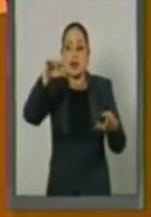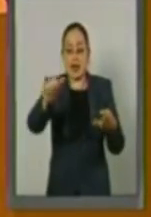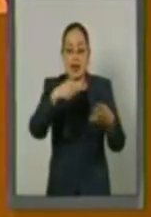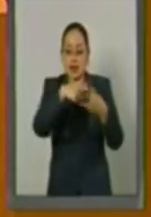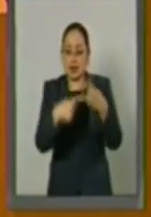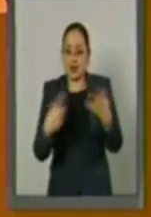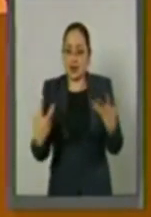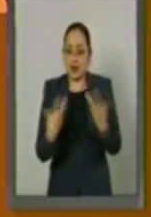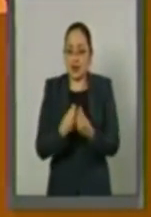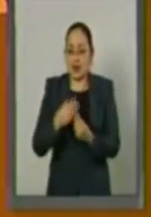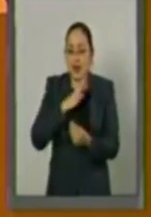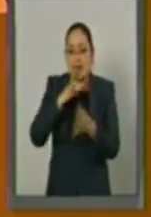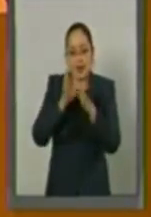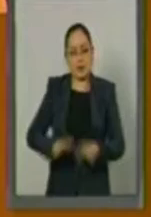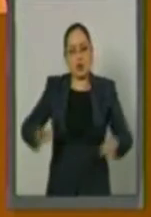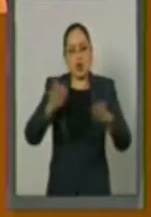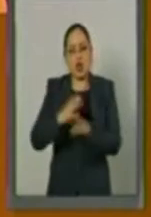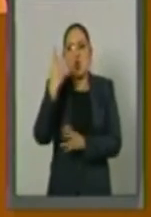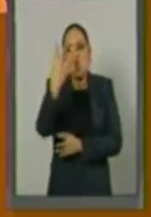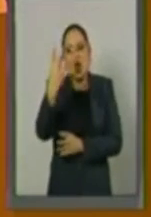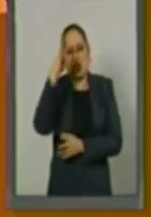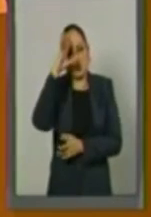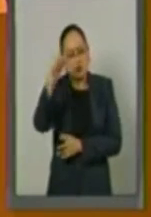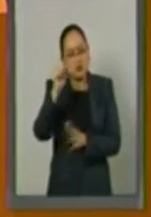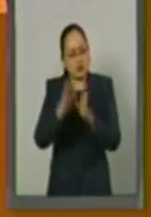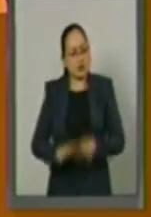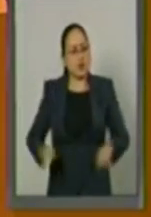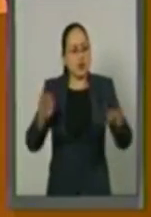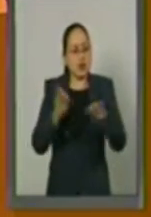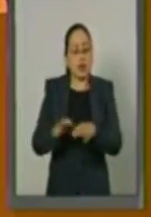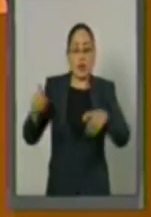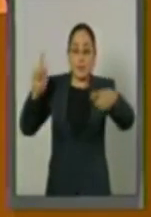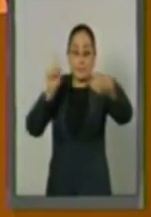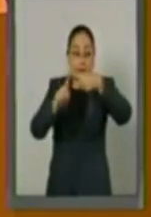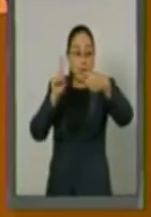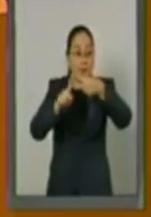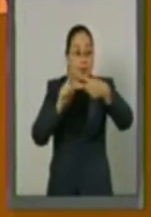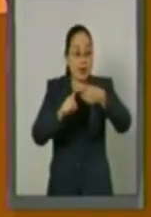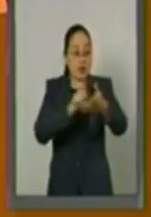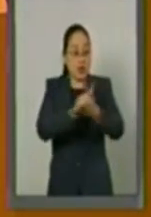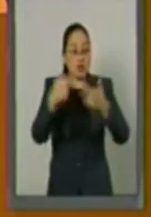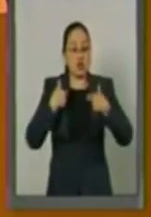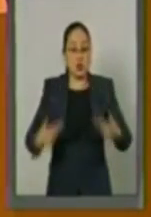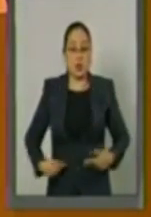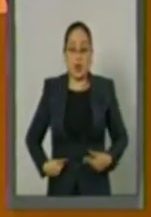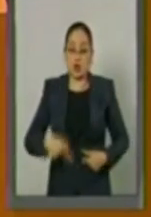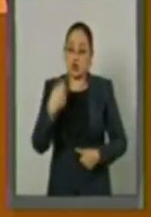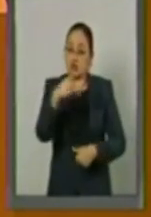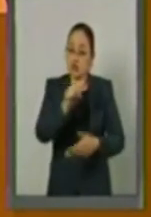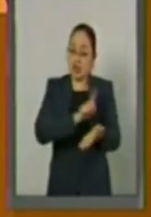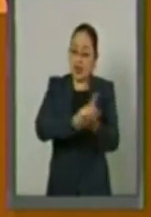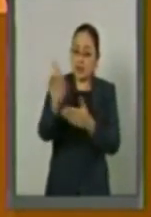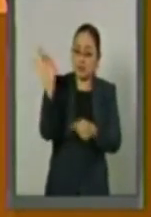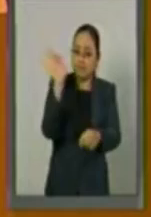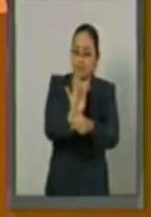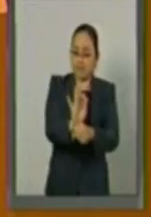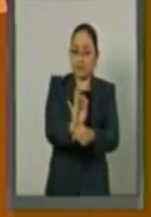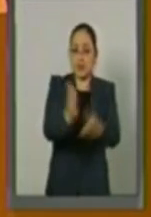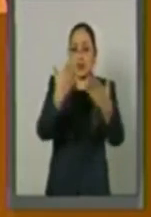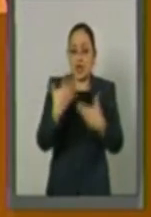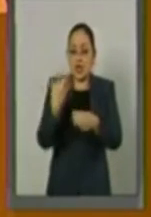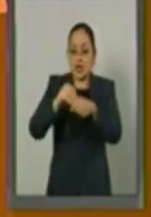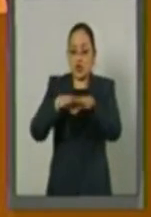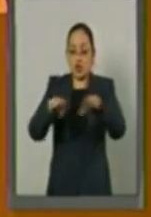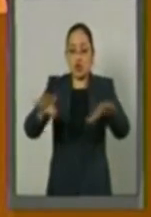siguientes posturas, que son cuatro. Primero, la defensa de los derechos humanos de los migrantes, su inclusión social,